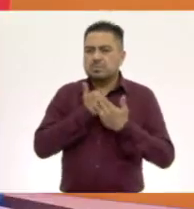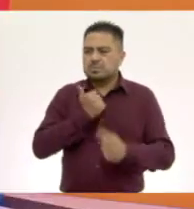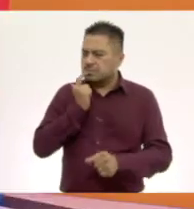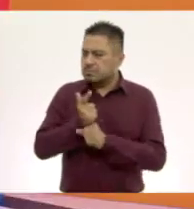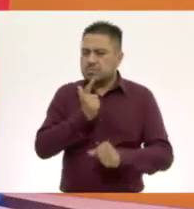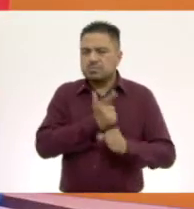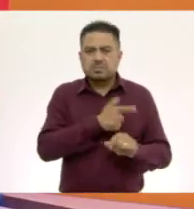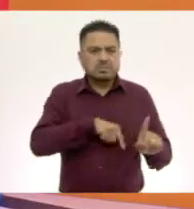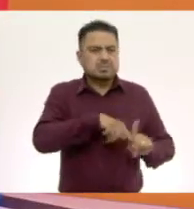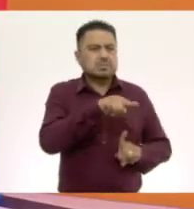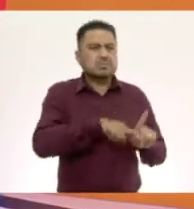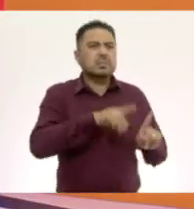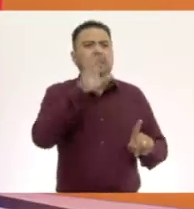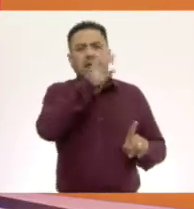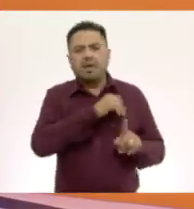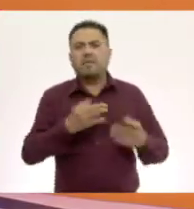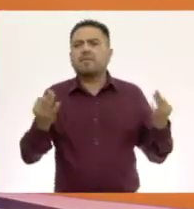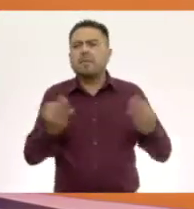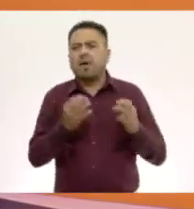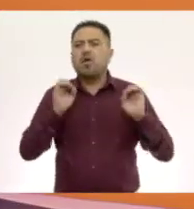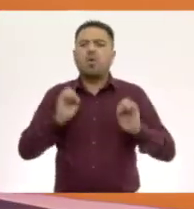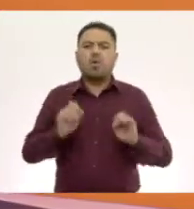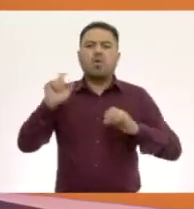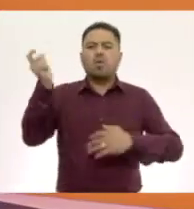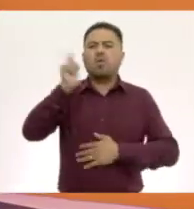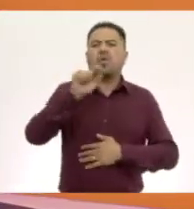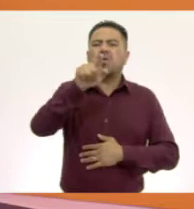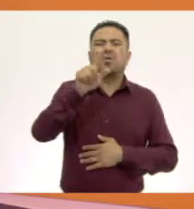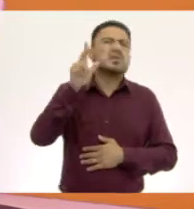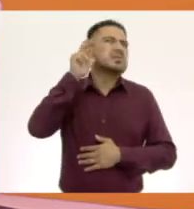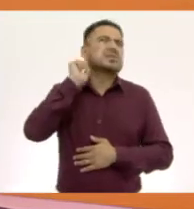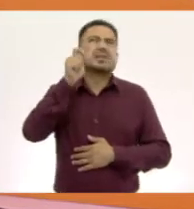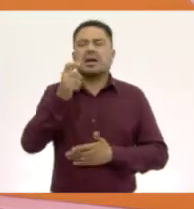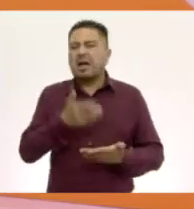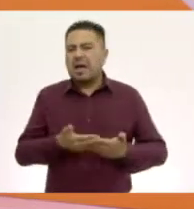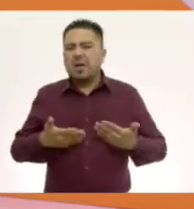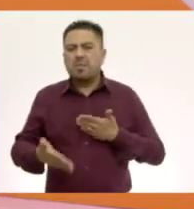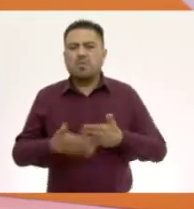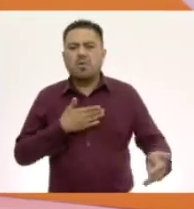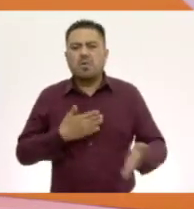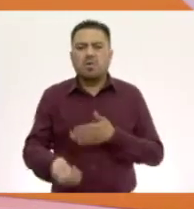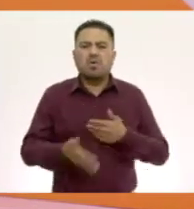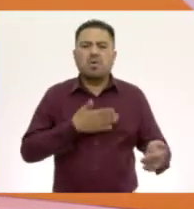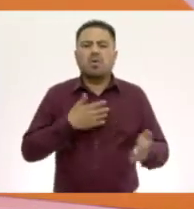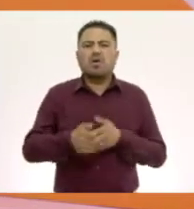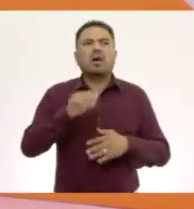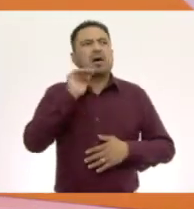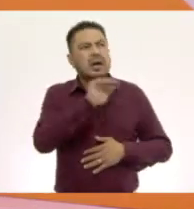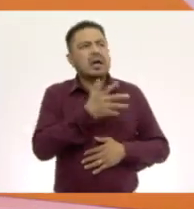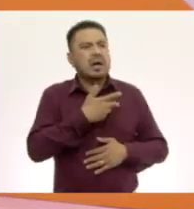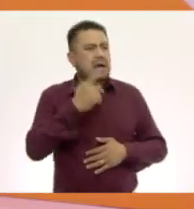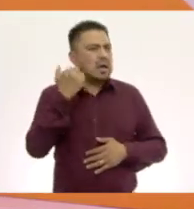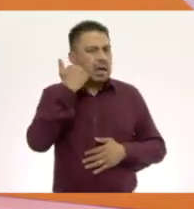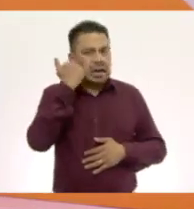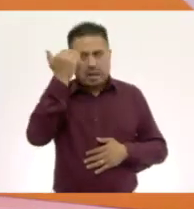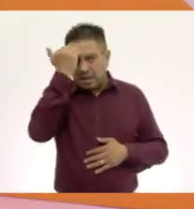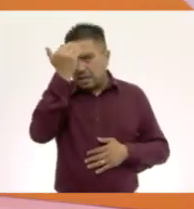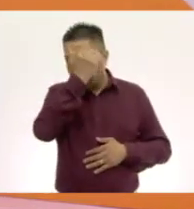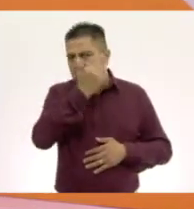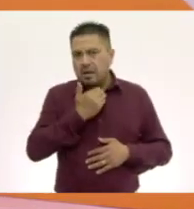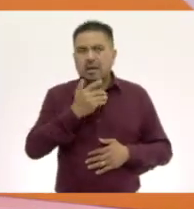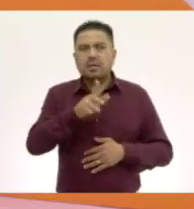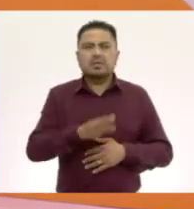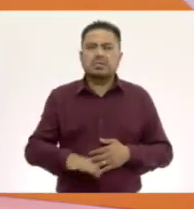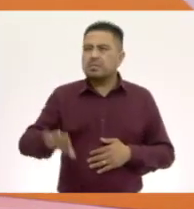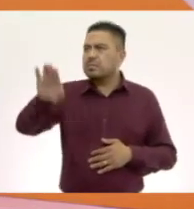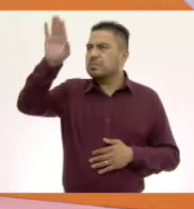temperaturas. O cuando han escuchado ahora que está de moda cuando su mamá dice, ¡tienes temperatura! y te pone